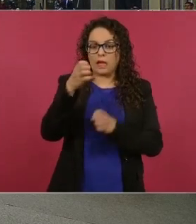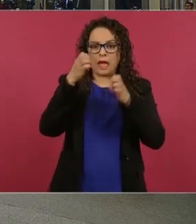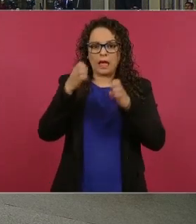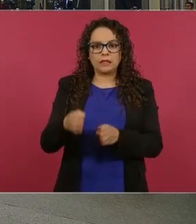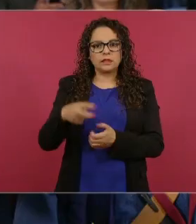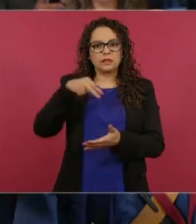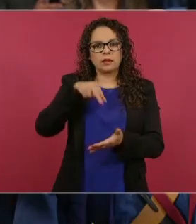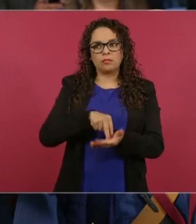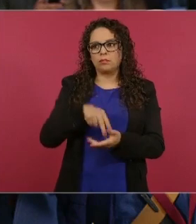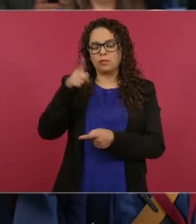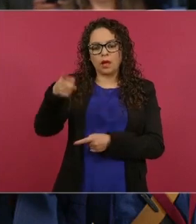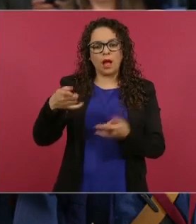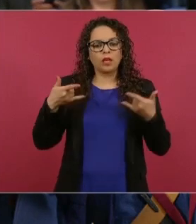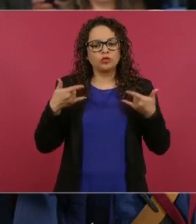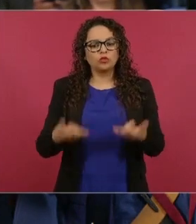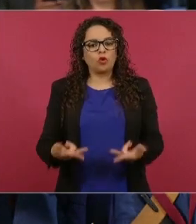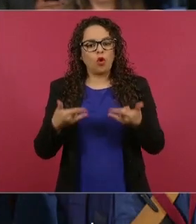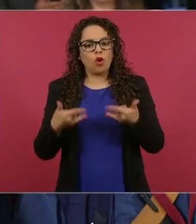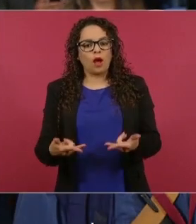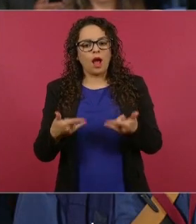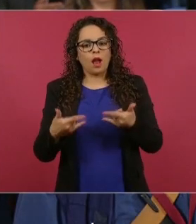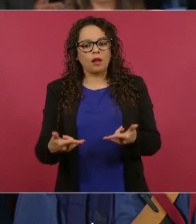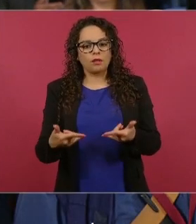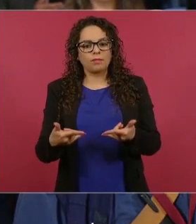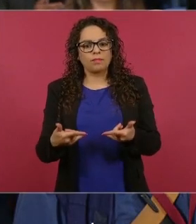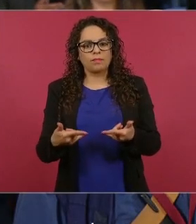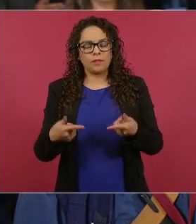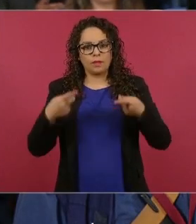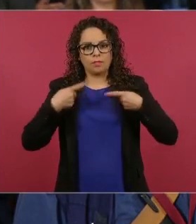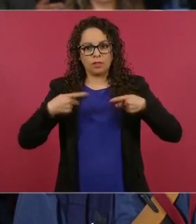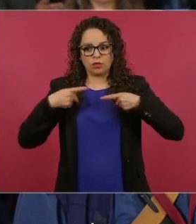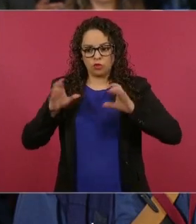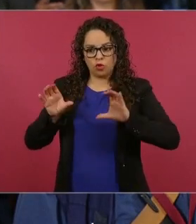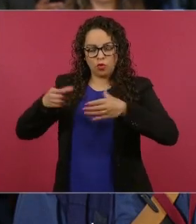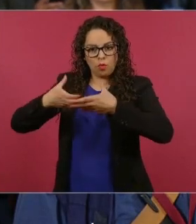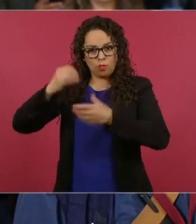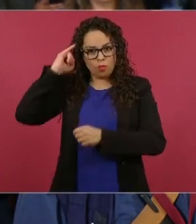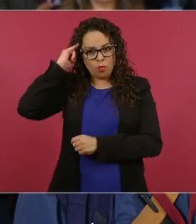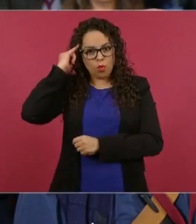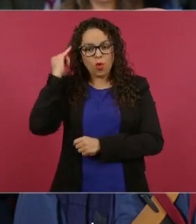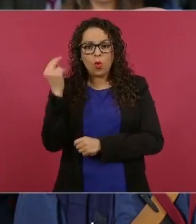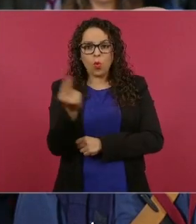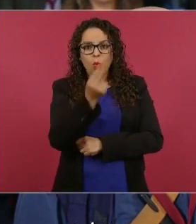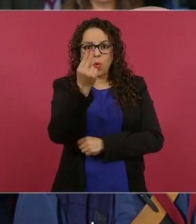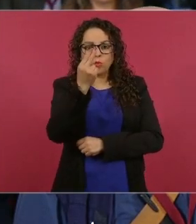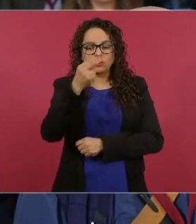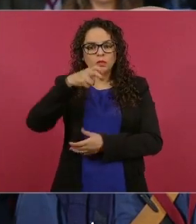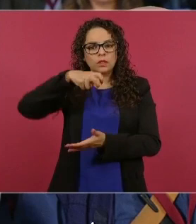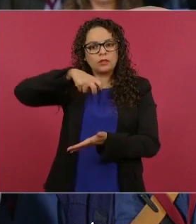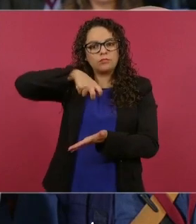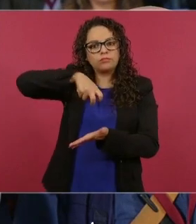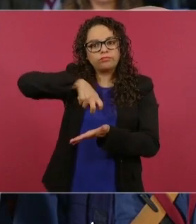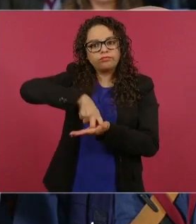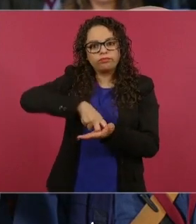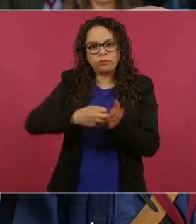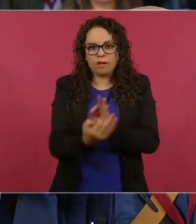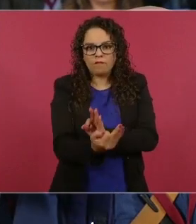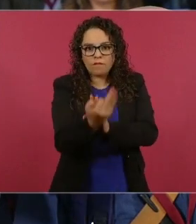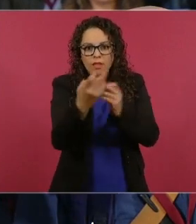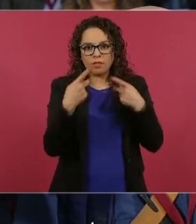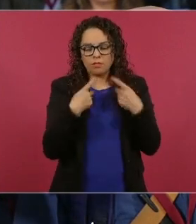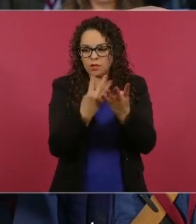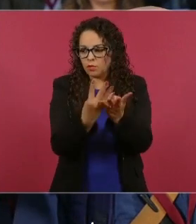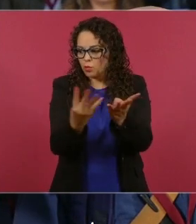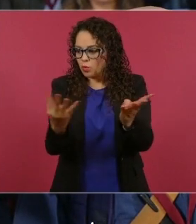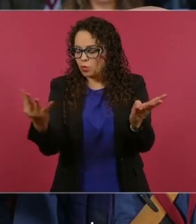y se arrodilló frente a un grupo de indígenas. En ese momento había mucha